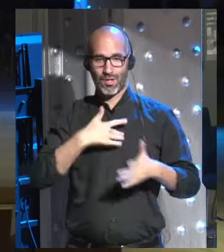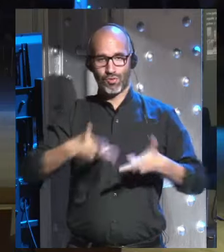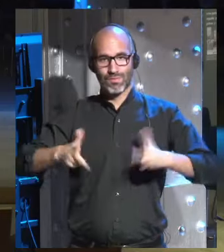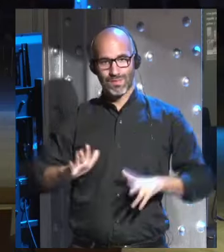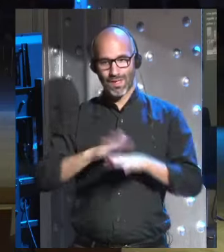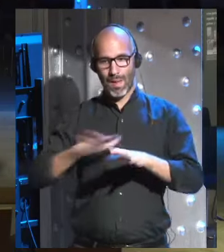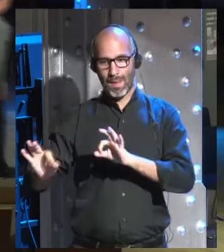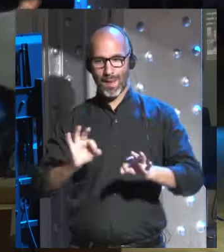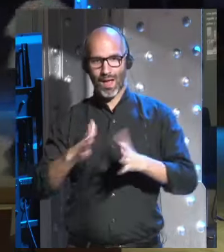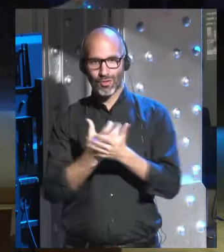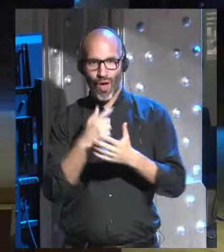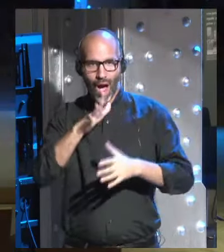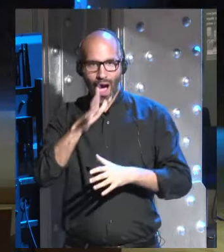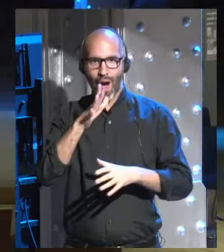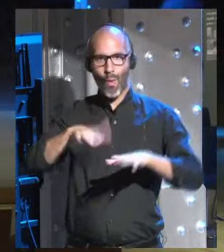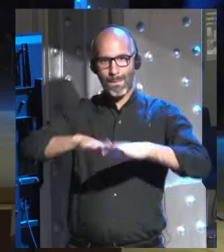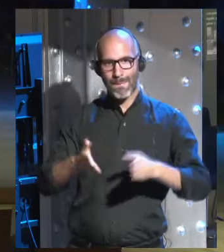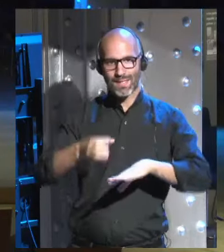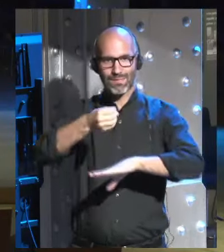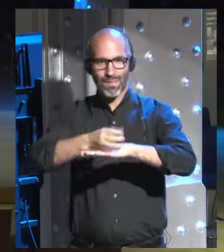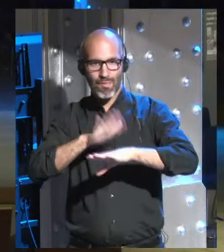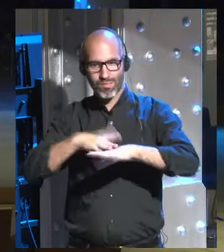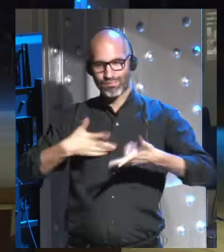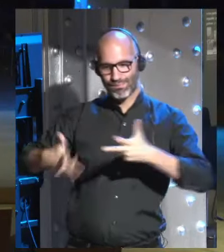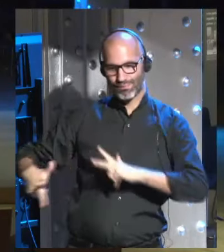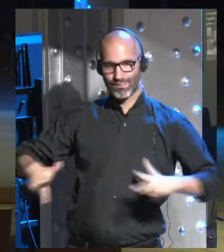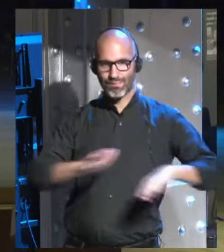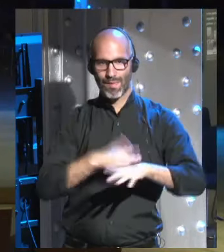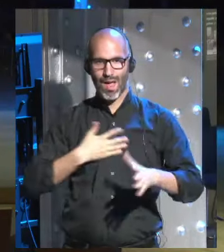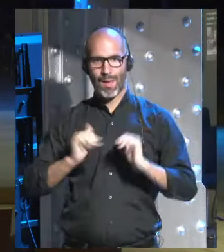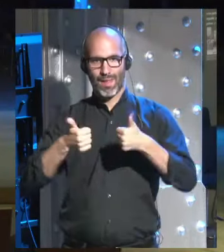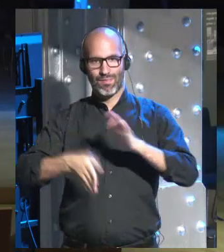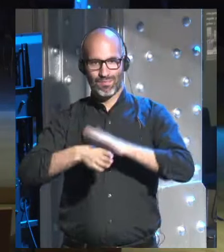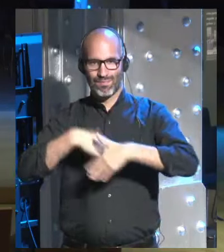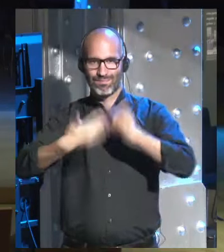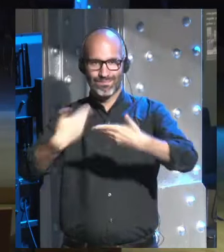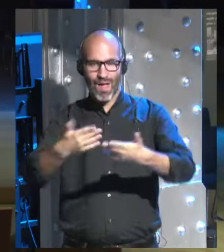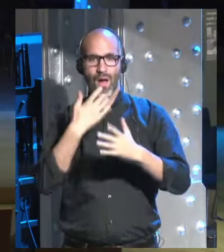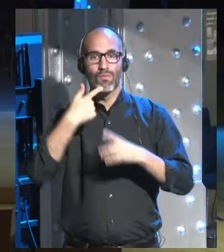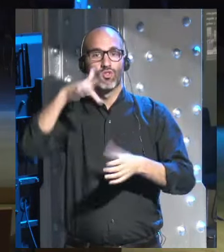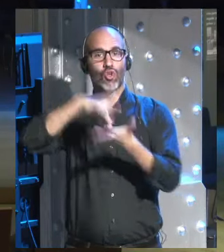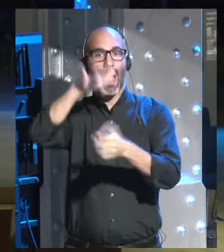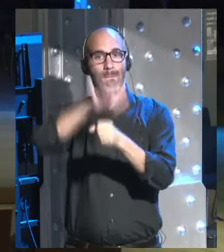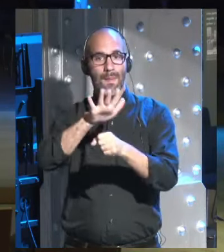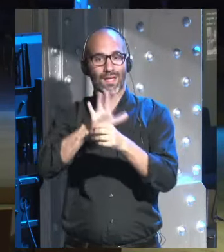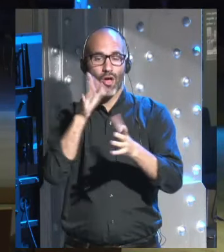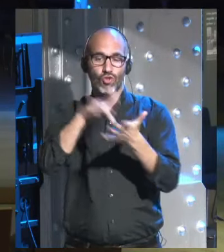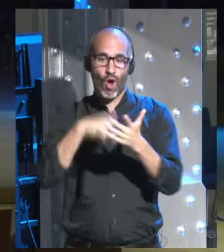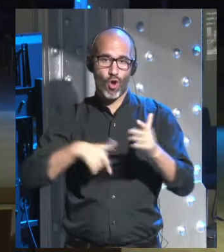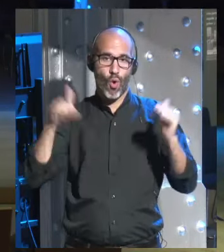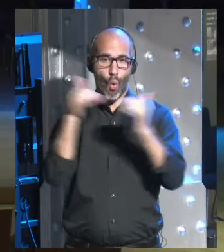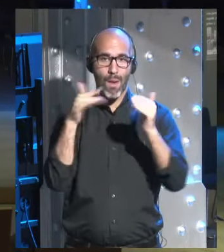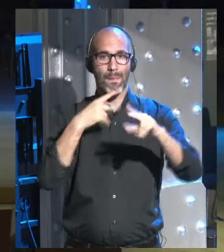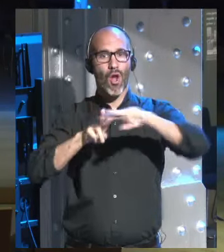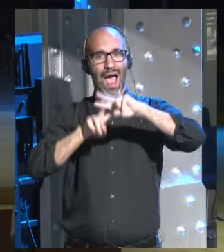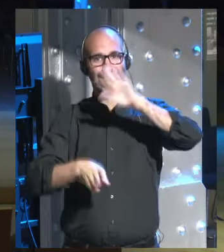mesa el agua el atrecho para continuar con la charla primera cosa aunque sea martes nuestro aunque sea jueves nuestro